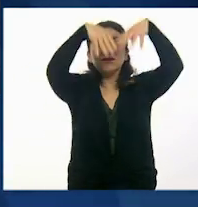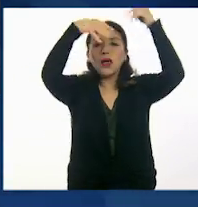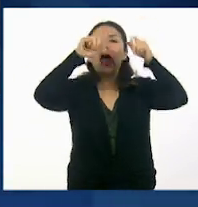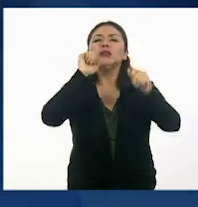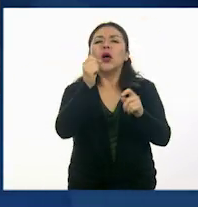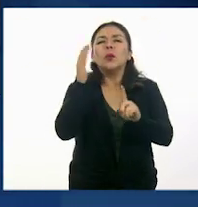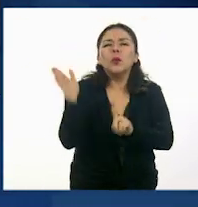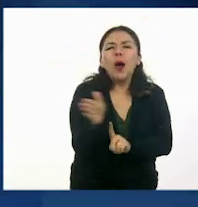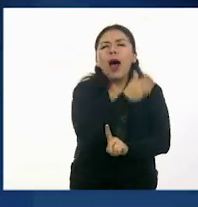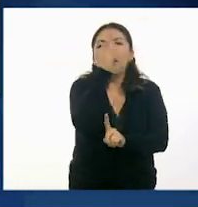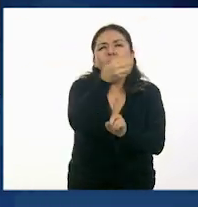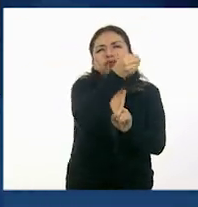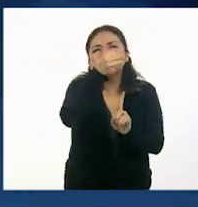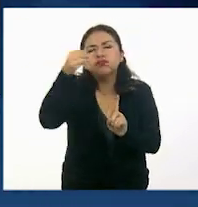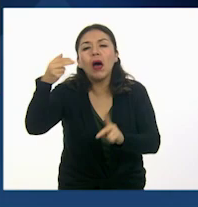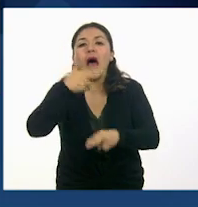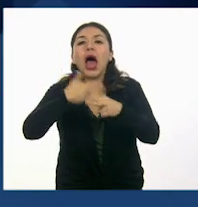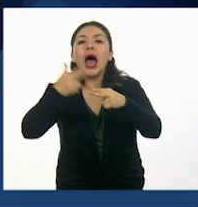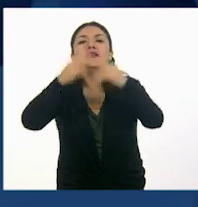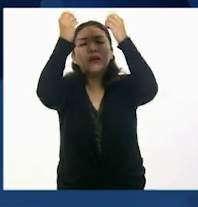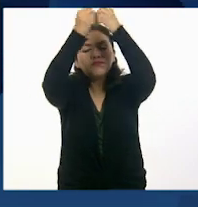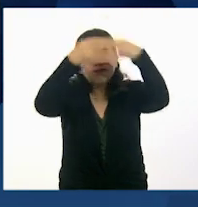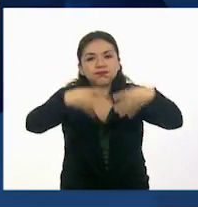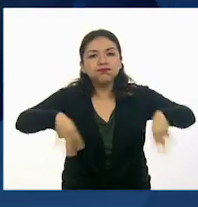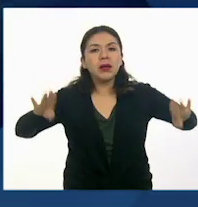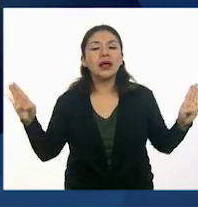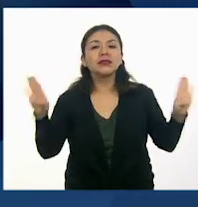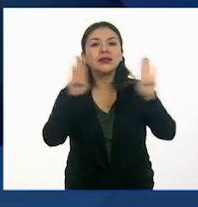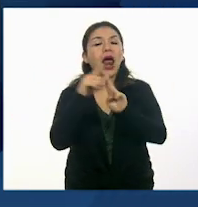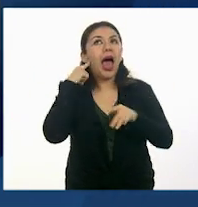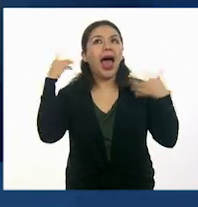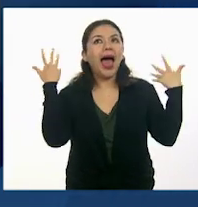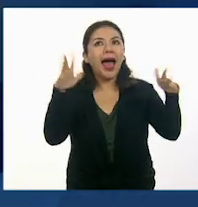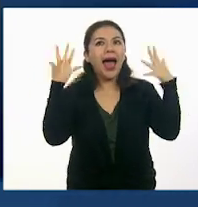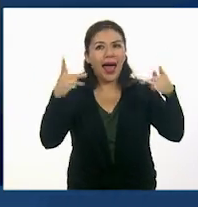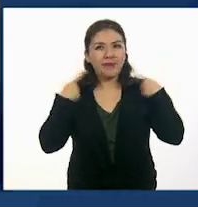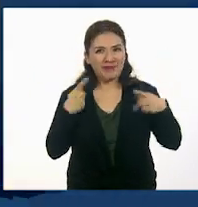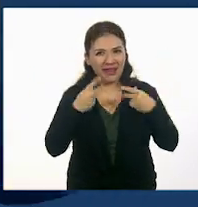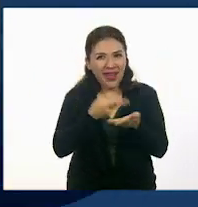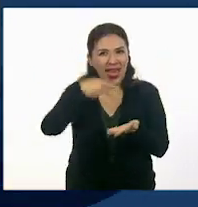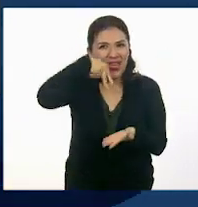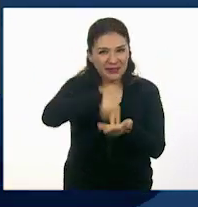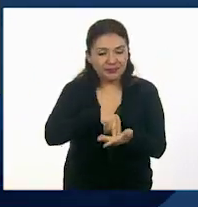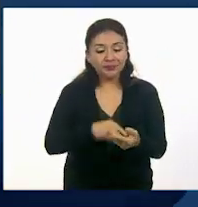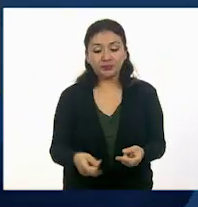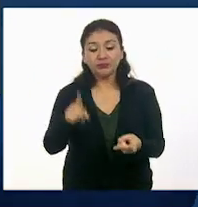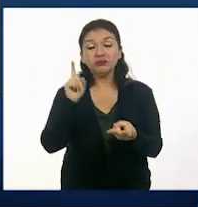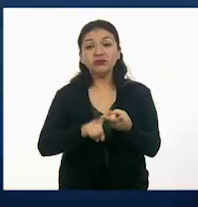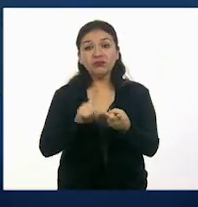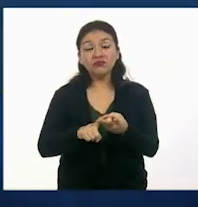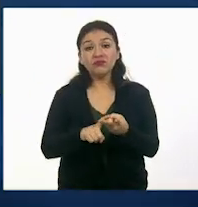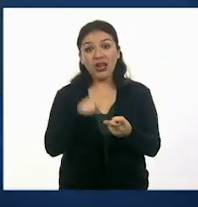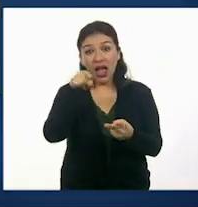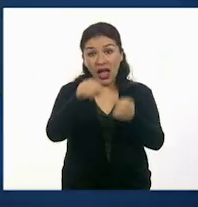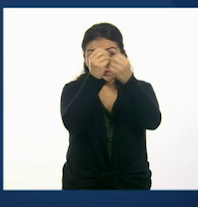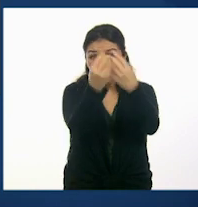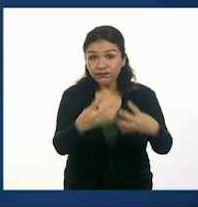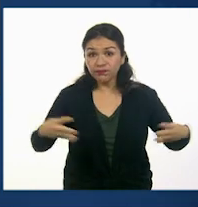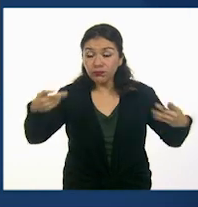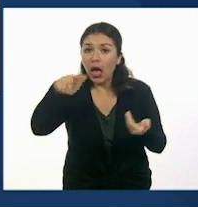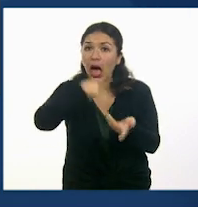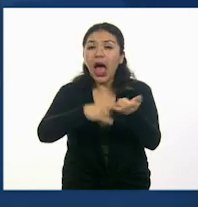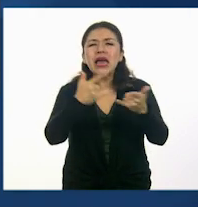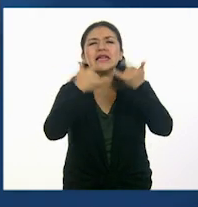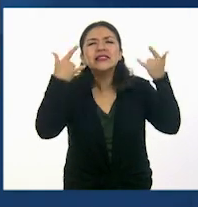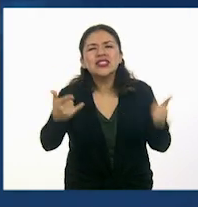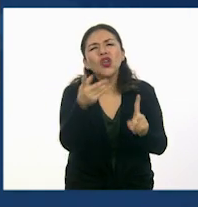actos o escenas, hasta que se cierra el telón y se oyen los aplausos del público. Pero en el escenario, a partir de la historia que